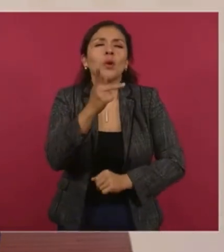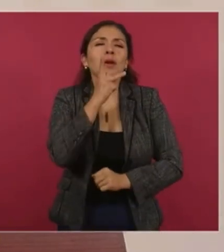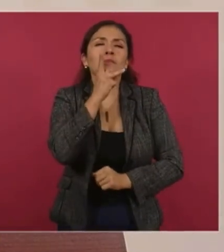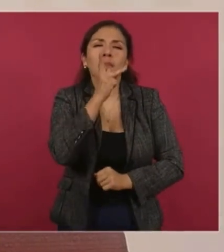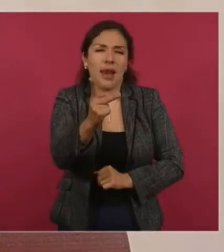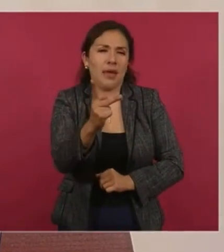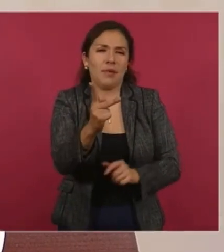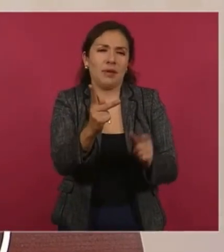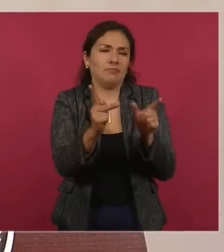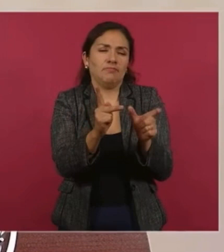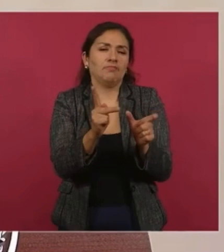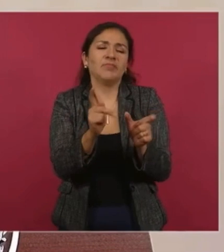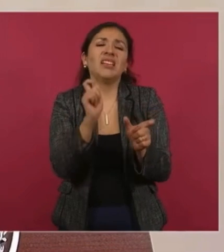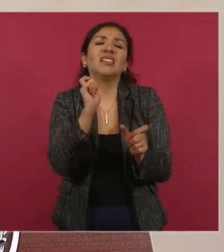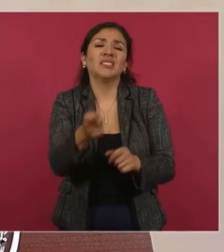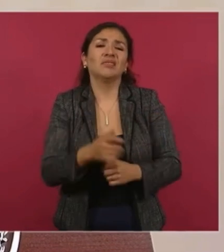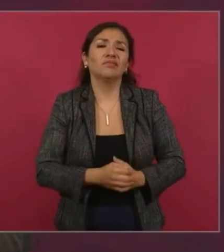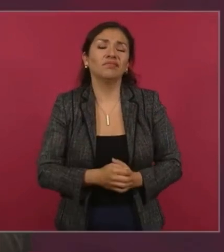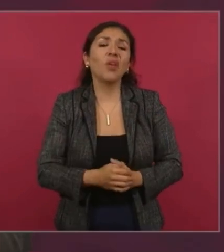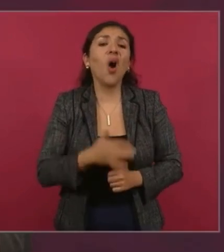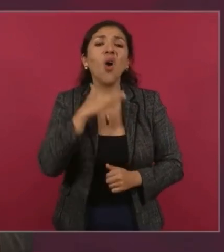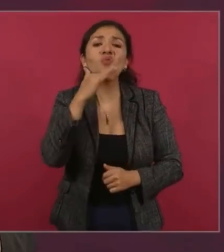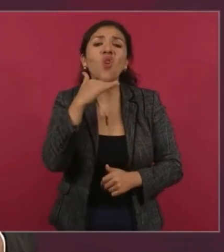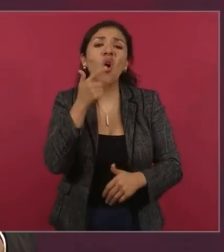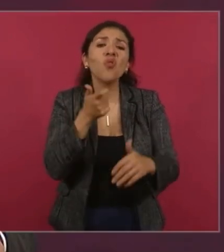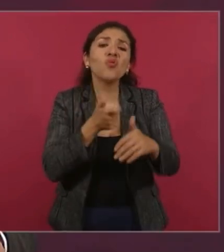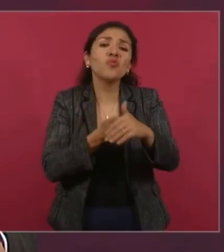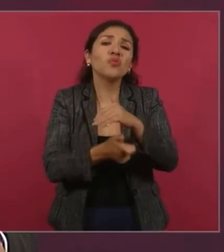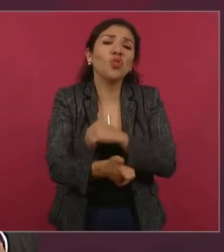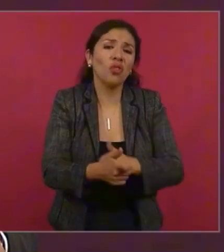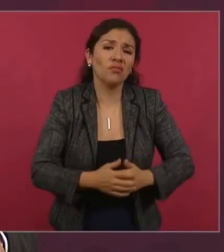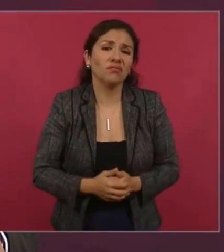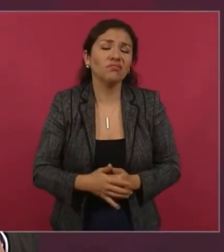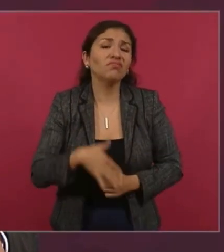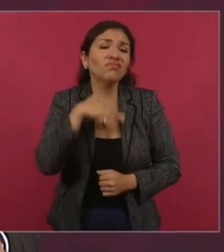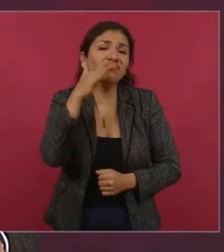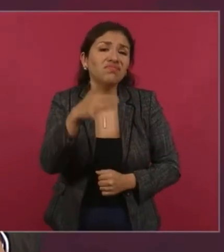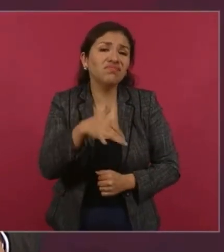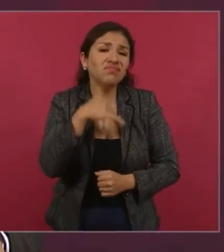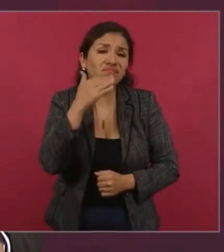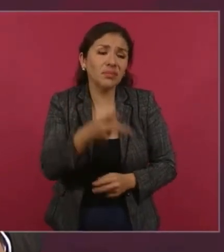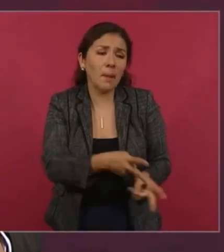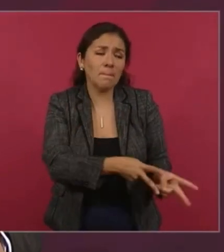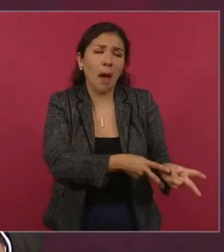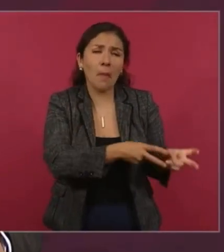corrupción, pillaje, saqueo,